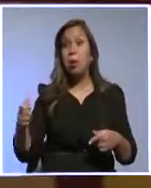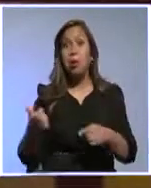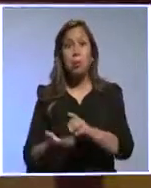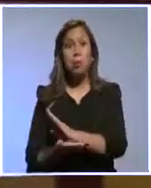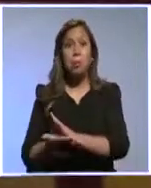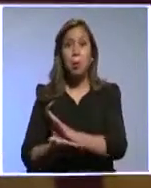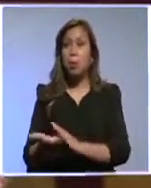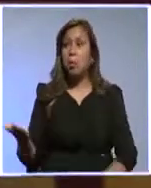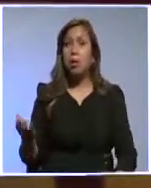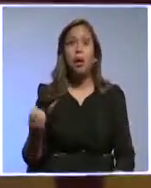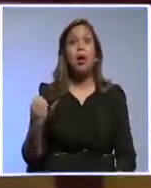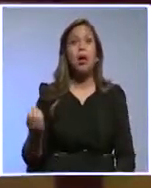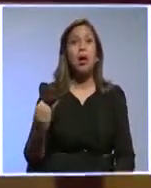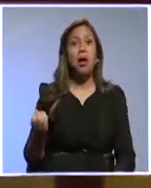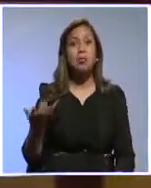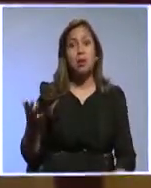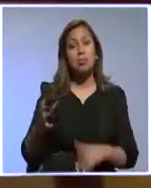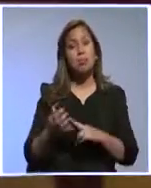atraer talento humano.